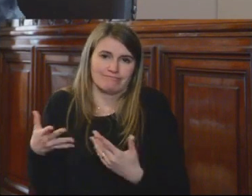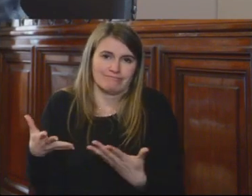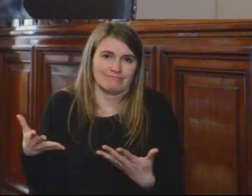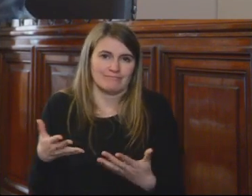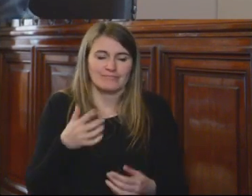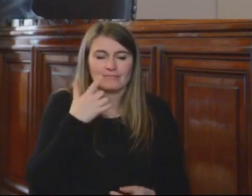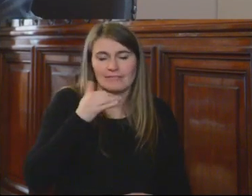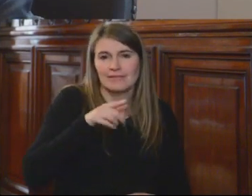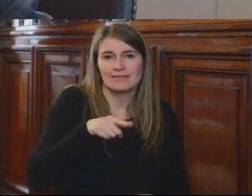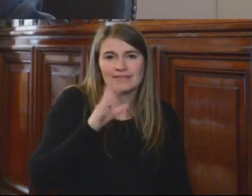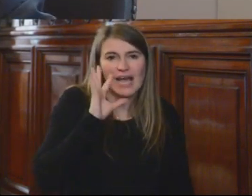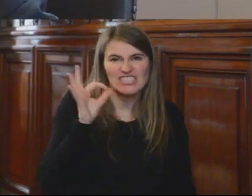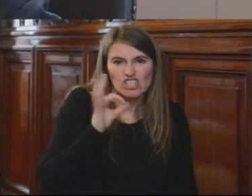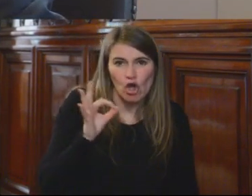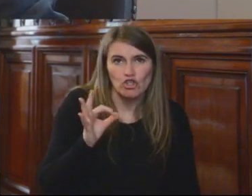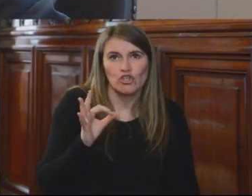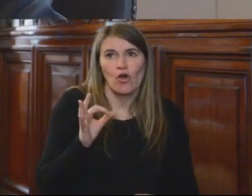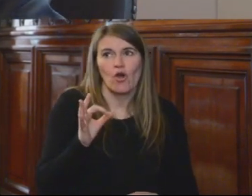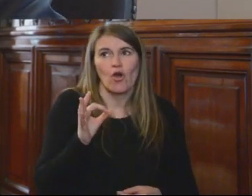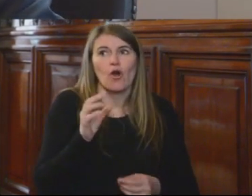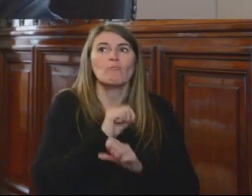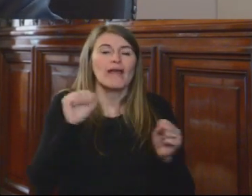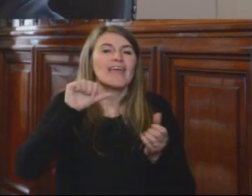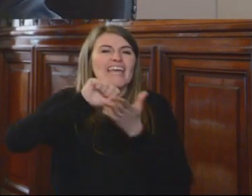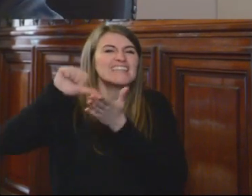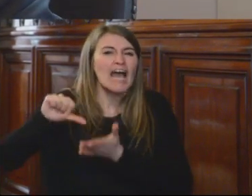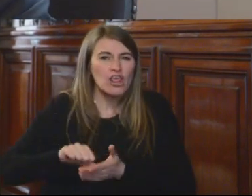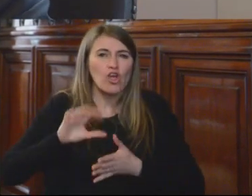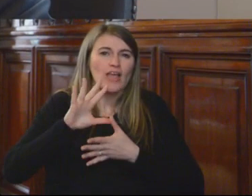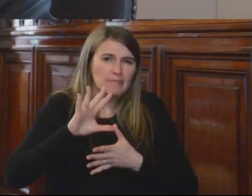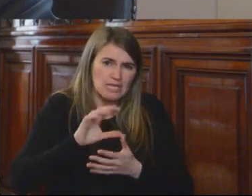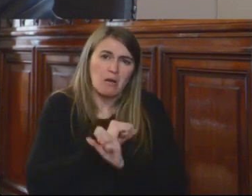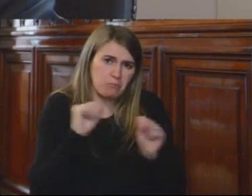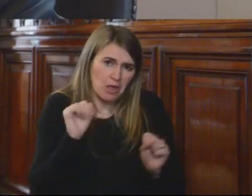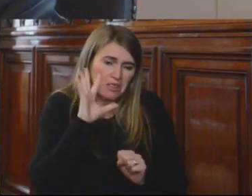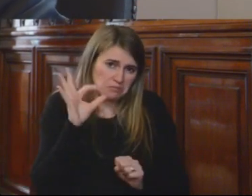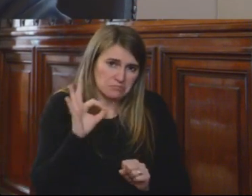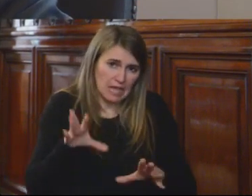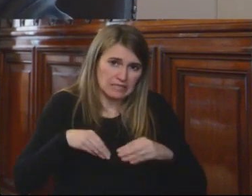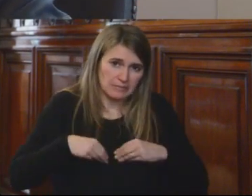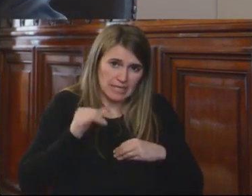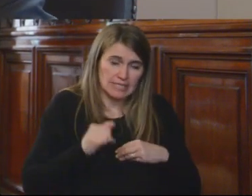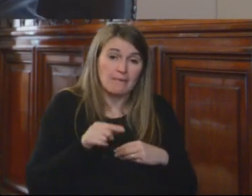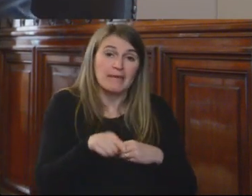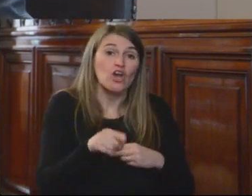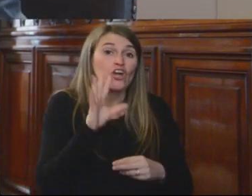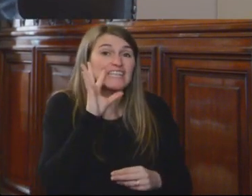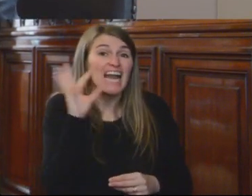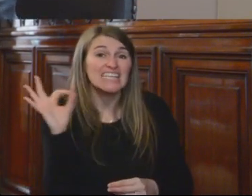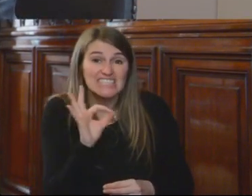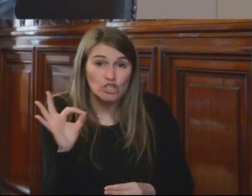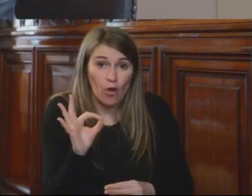estándares interamericanos, no es así, pero sí es cierto que aún dentro de la transitoriedad en que puedan